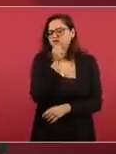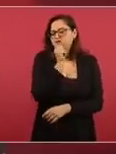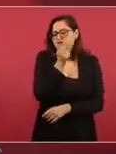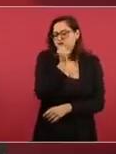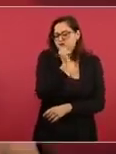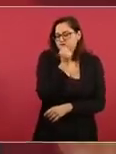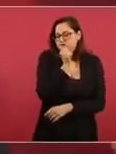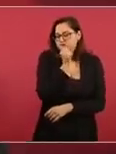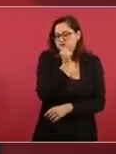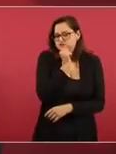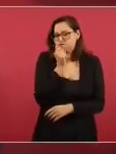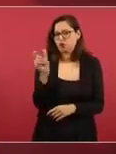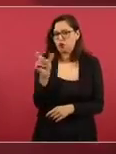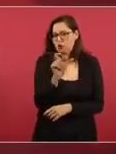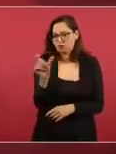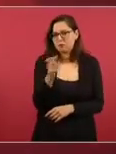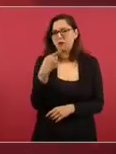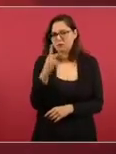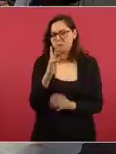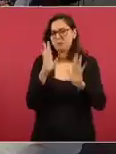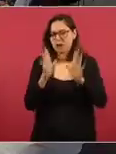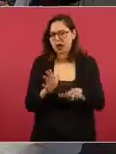fecha empezará a ser estacional.